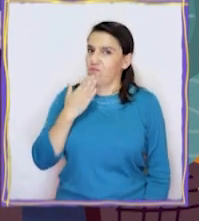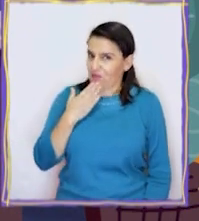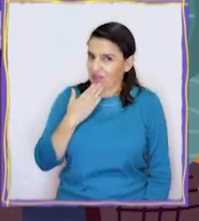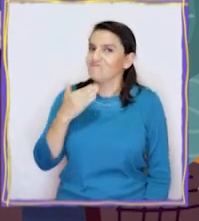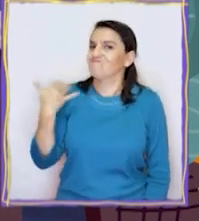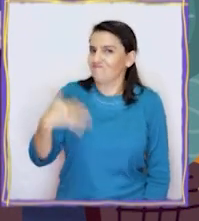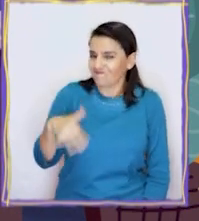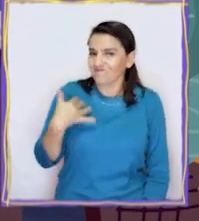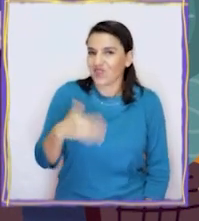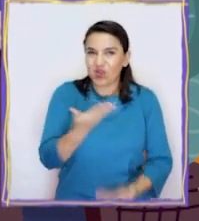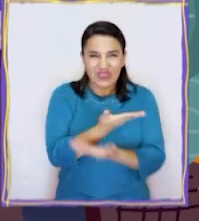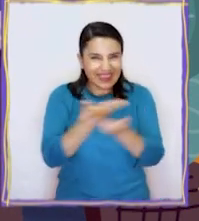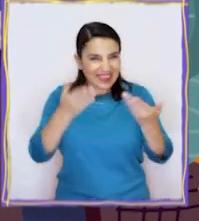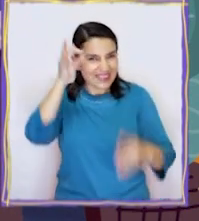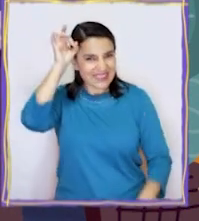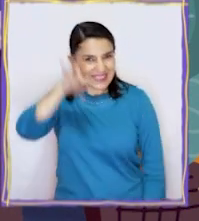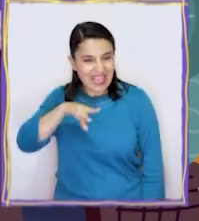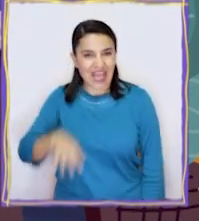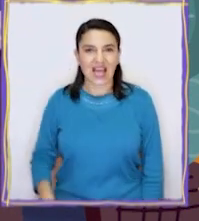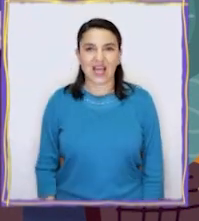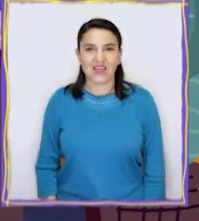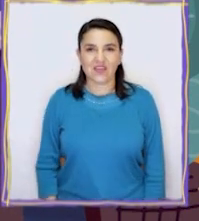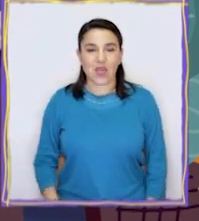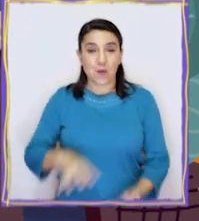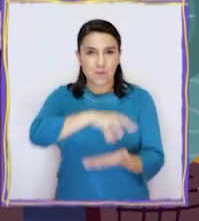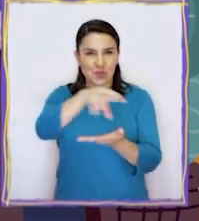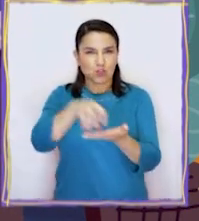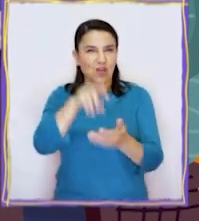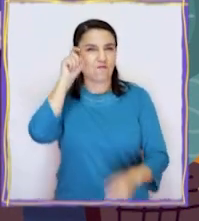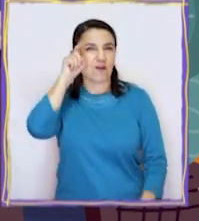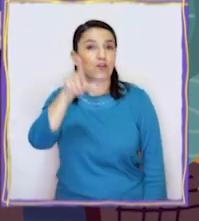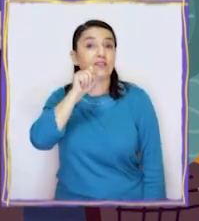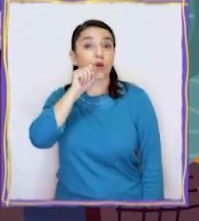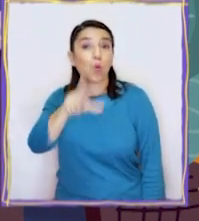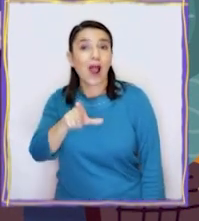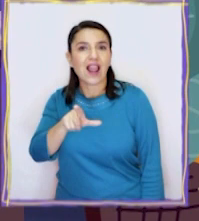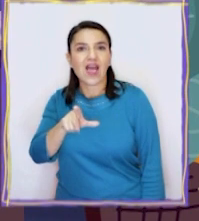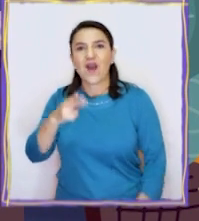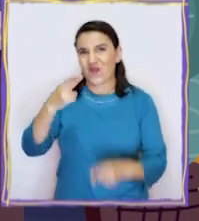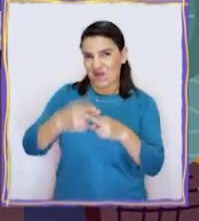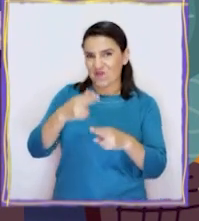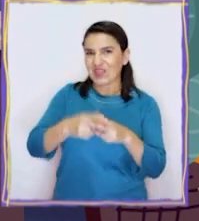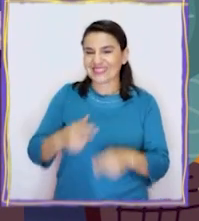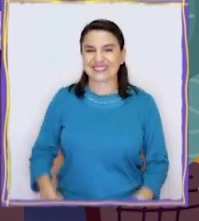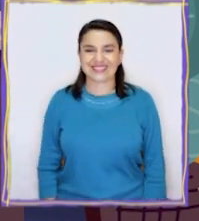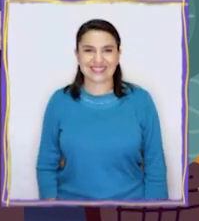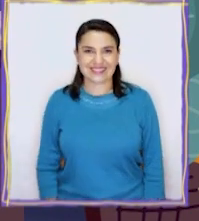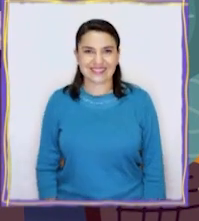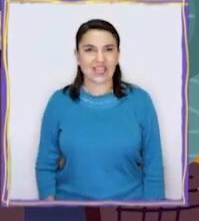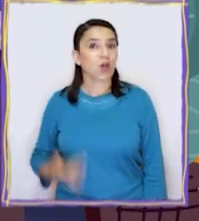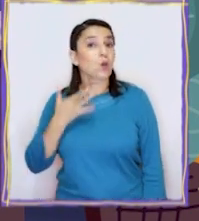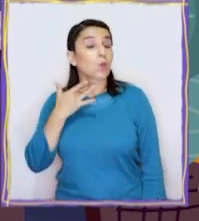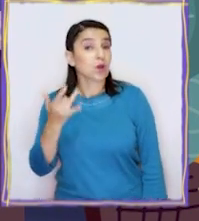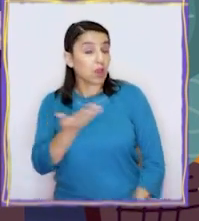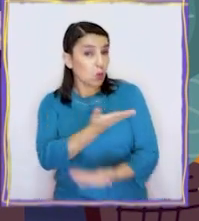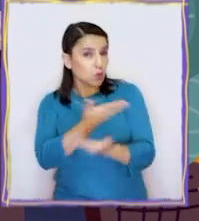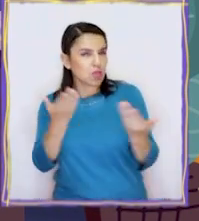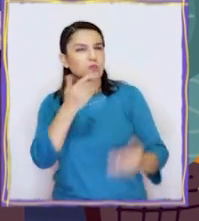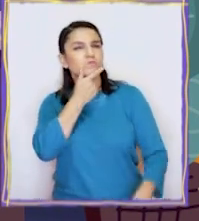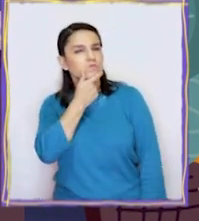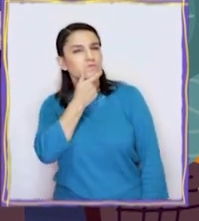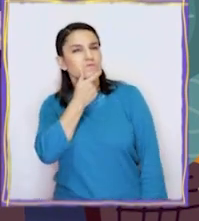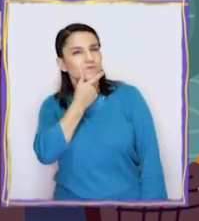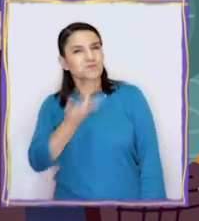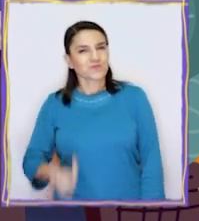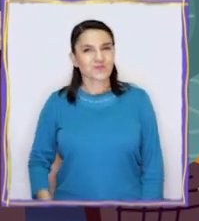tuvieron lo suyo. Y como ustedes ya saben, mi ciudad favorita es Roma. ¿Por qué? Se estarán